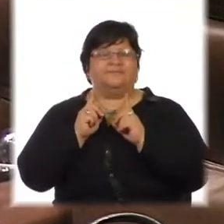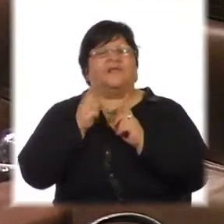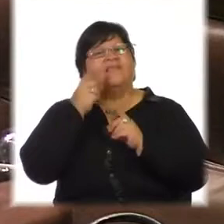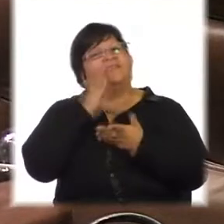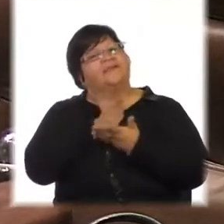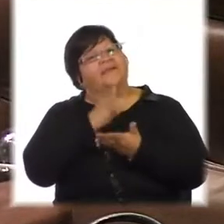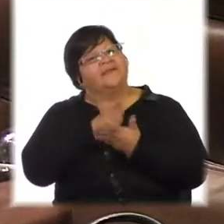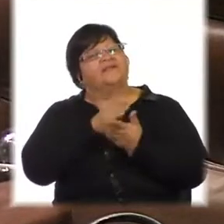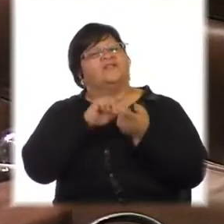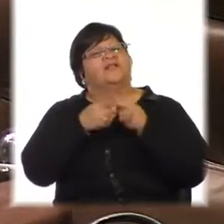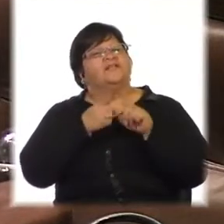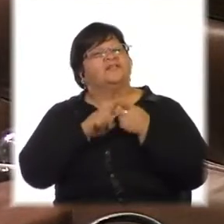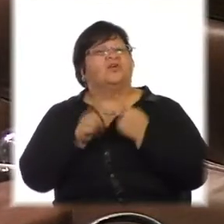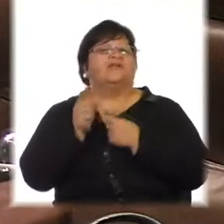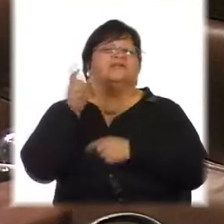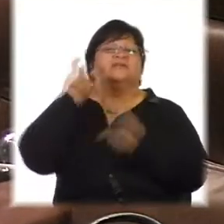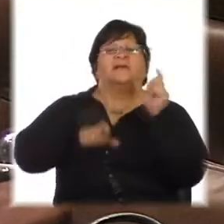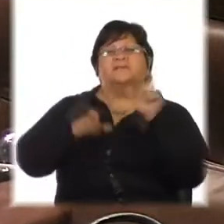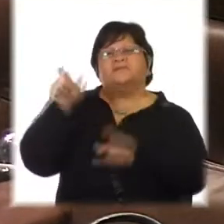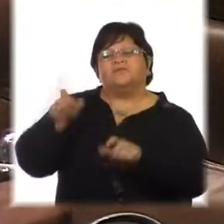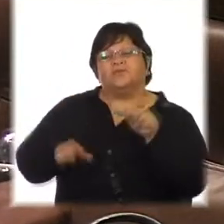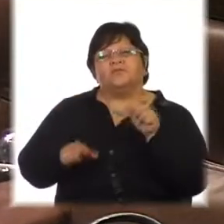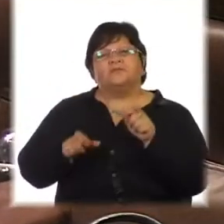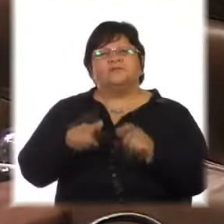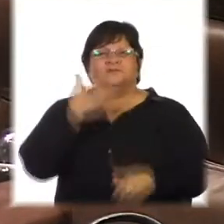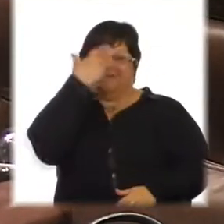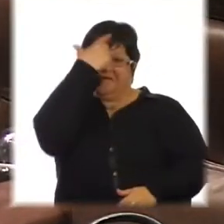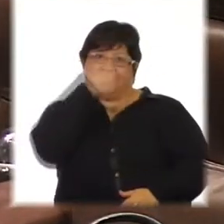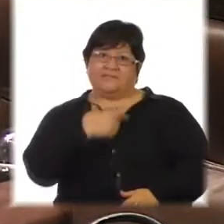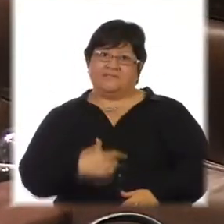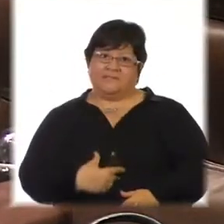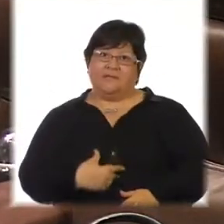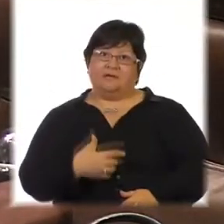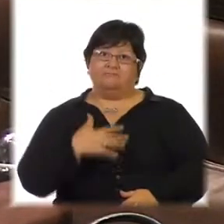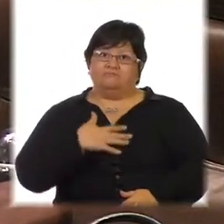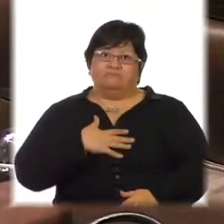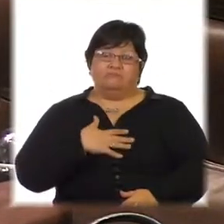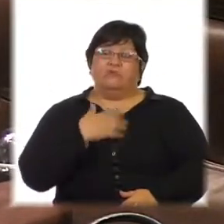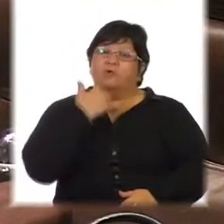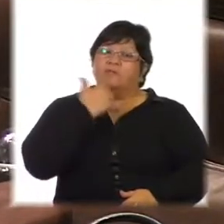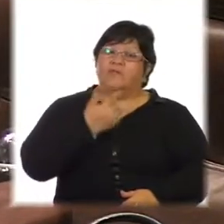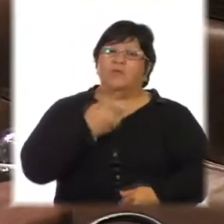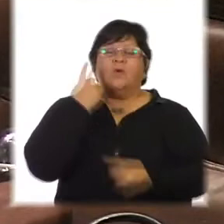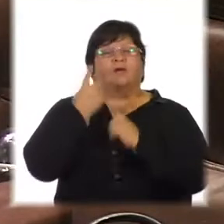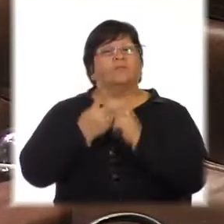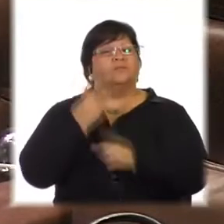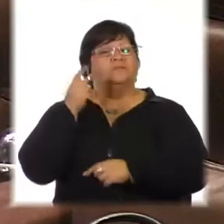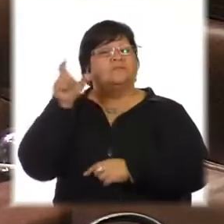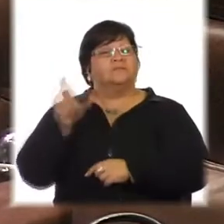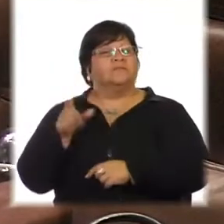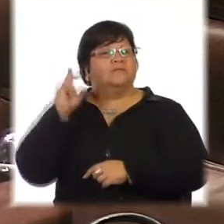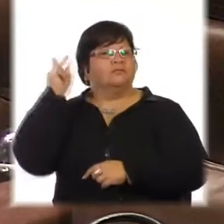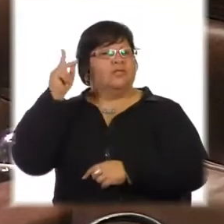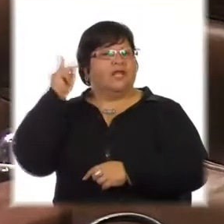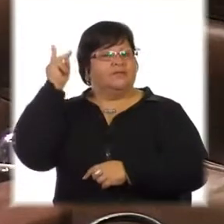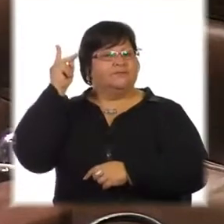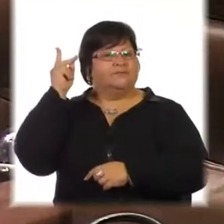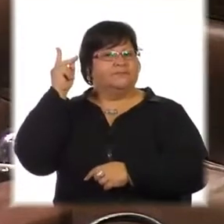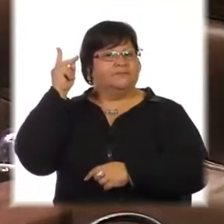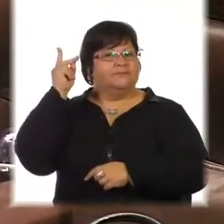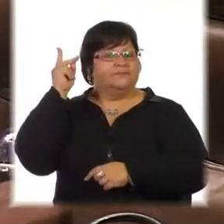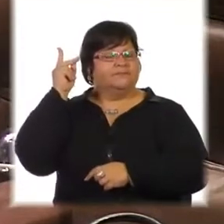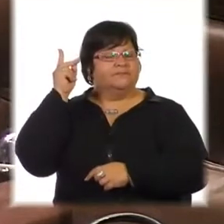relaciones entre las personas, acerca del ser, como decía algún diputado. Señor Presidente,